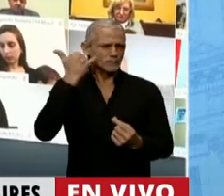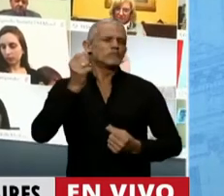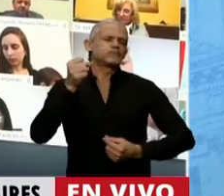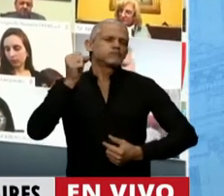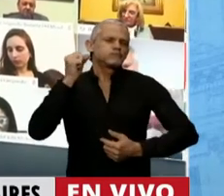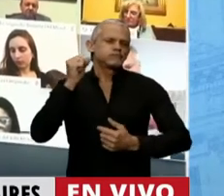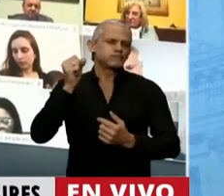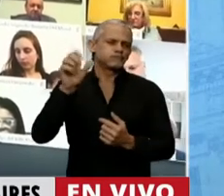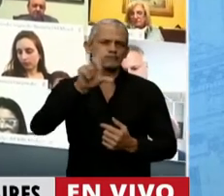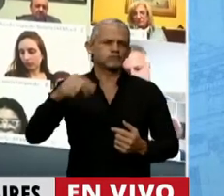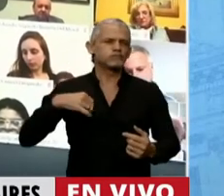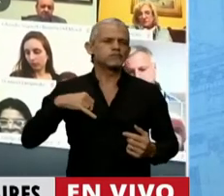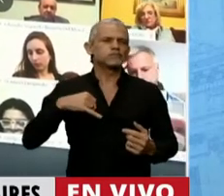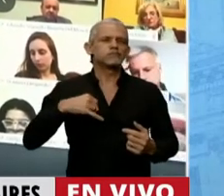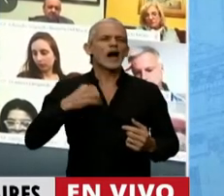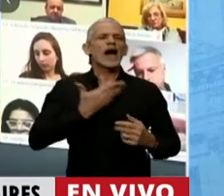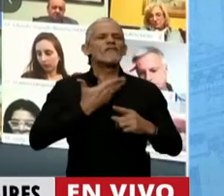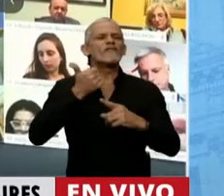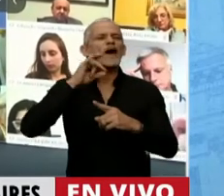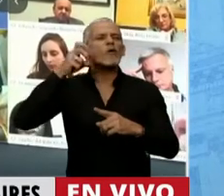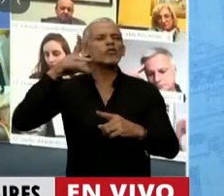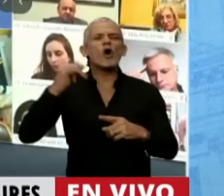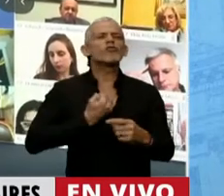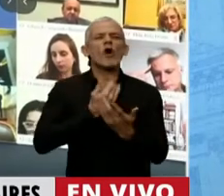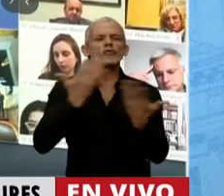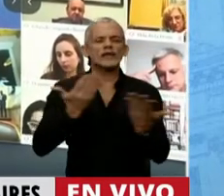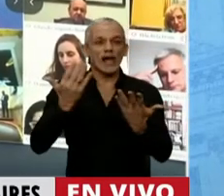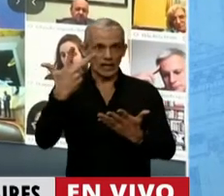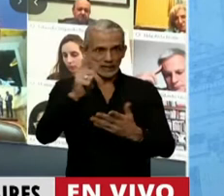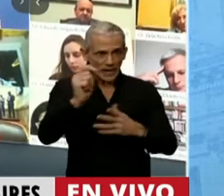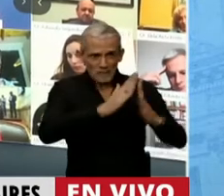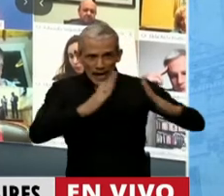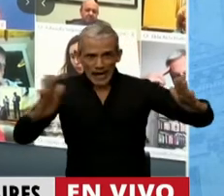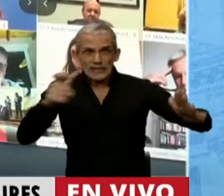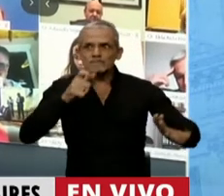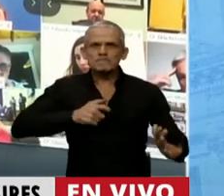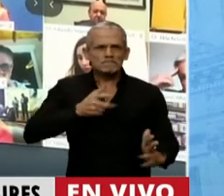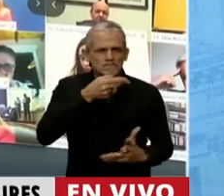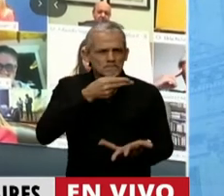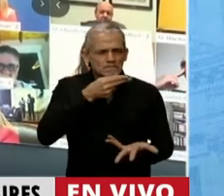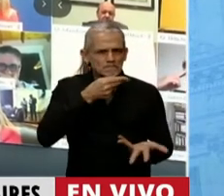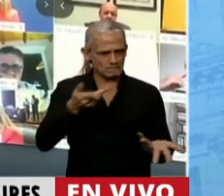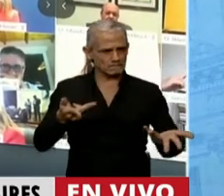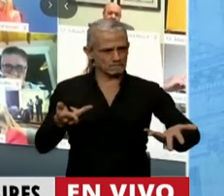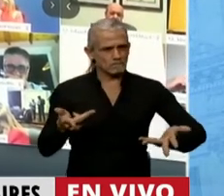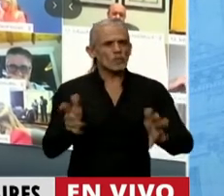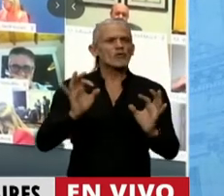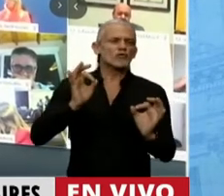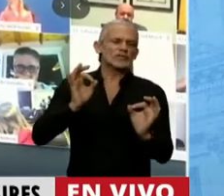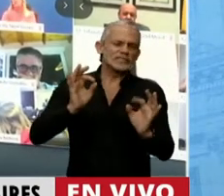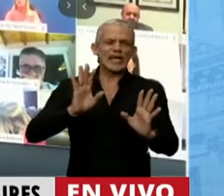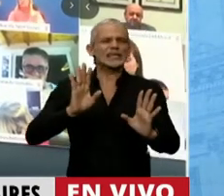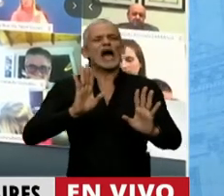recorre todo el país que es donde está Facundo. Tres meses y no hay respuestas. Y no alcanza con decir que no se va